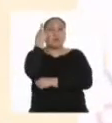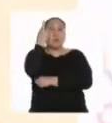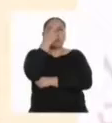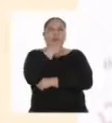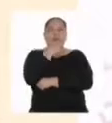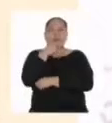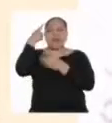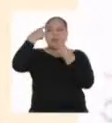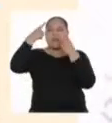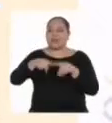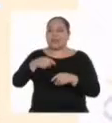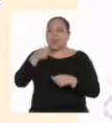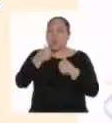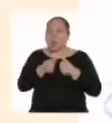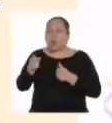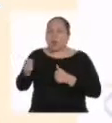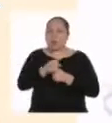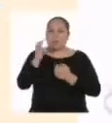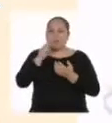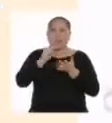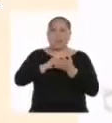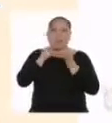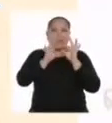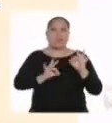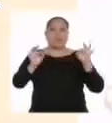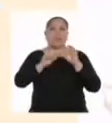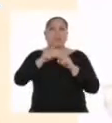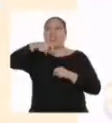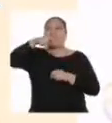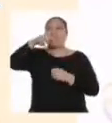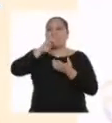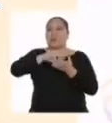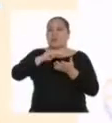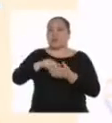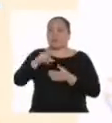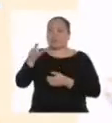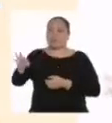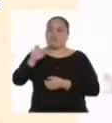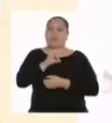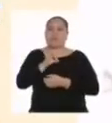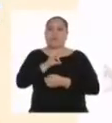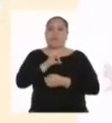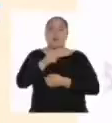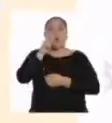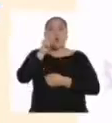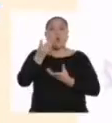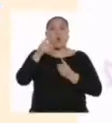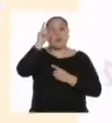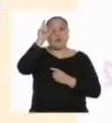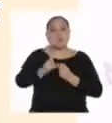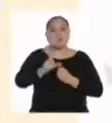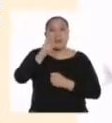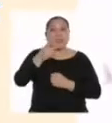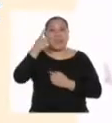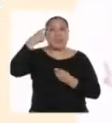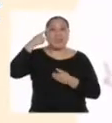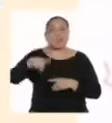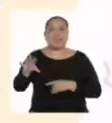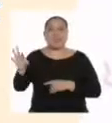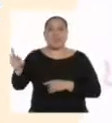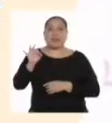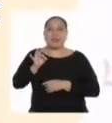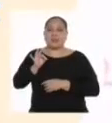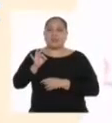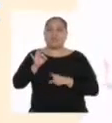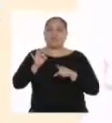toma decisiones acerca de lo que considera más necesario para él. Cuando una persona toma una decisión, incurre en lo que